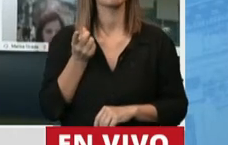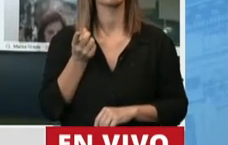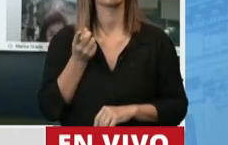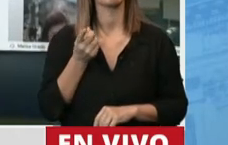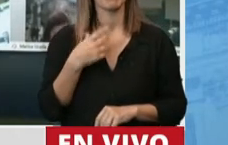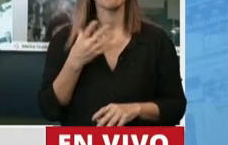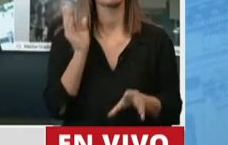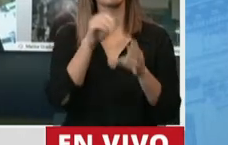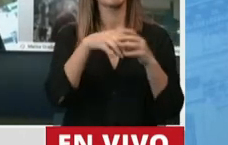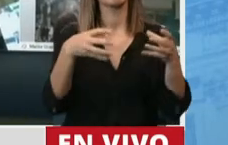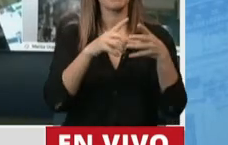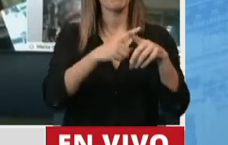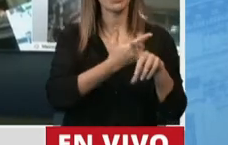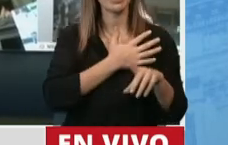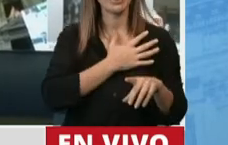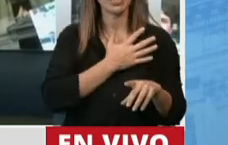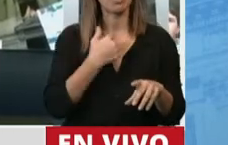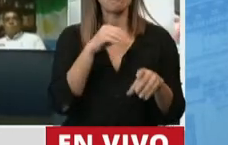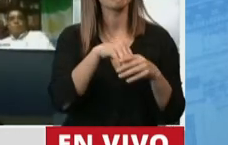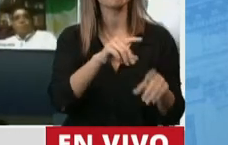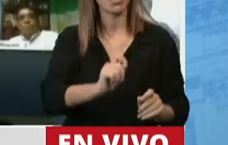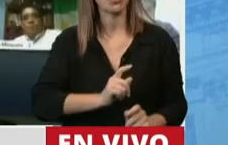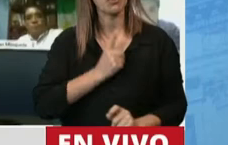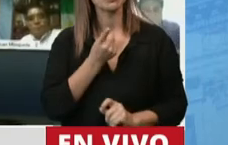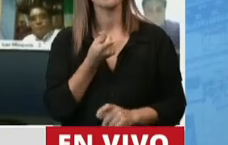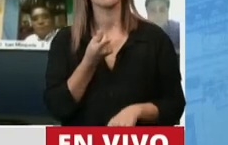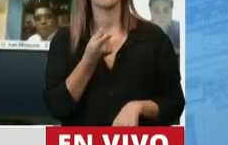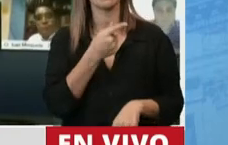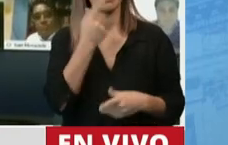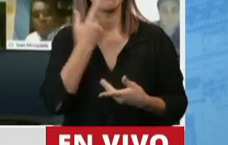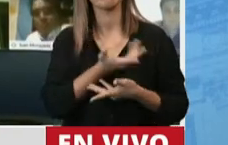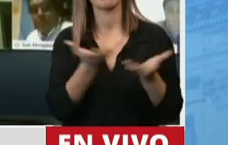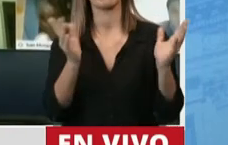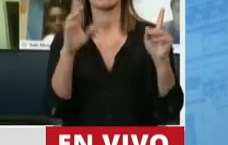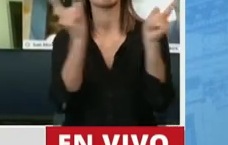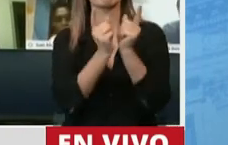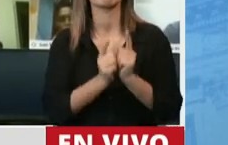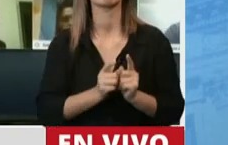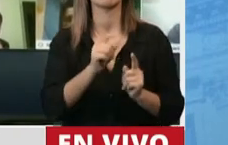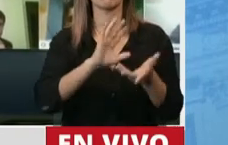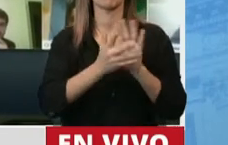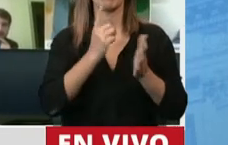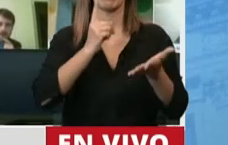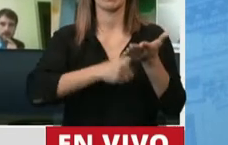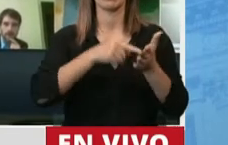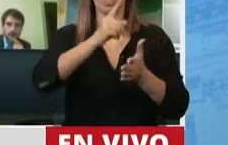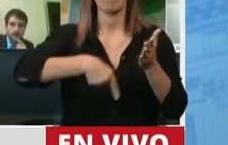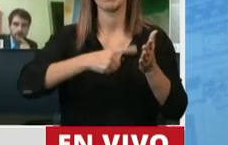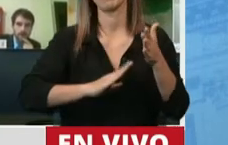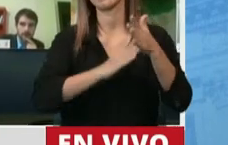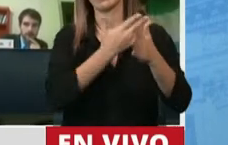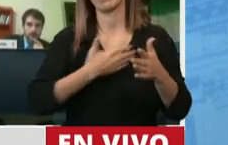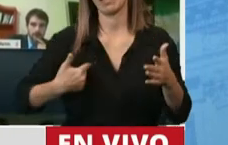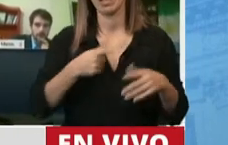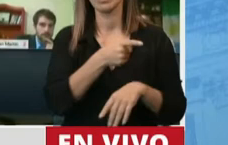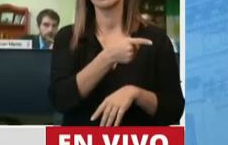pertenecer a este bloque político que replicó un poco en la síntesis del dictamen nuestro Presidente de Bloque, Máximo Kirchner,